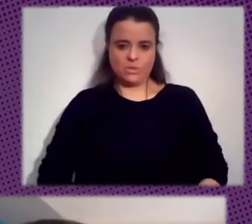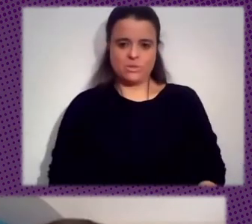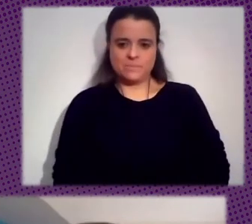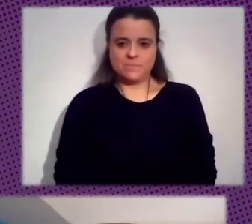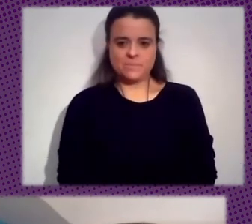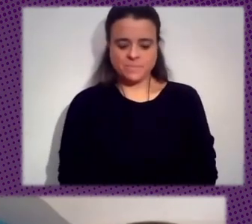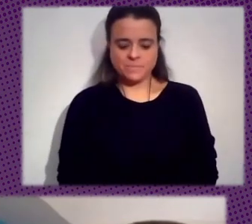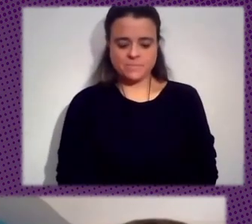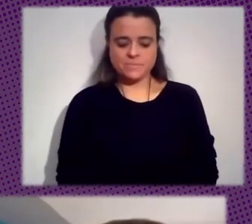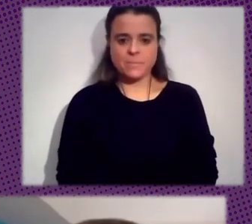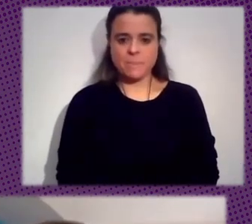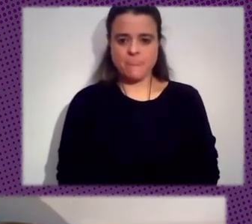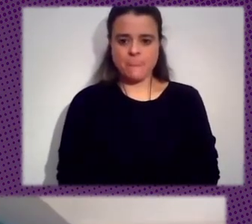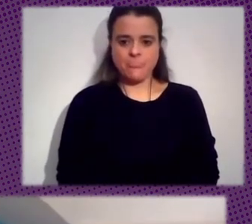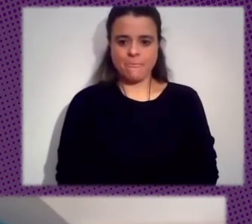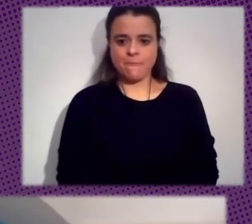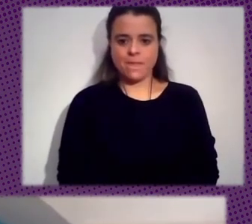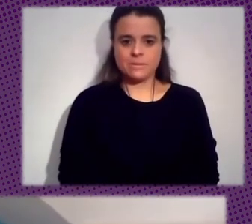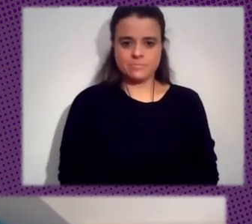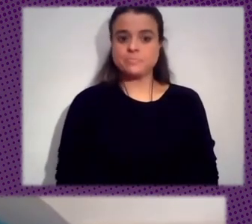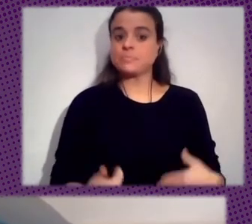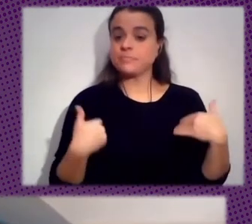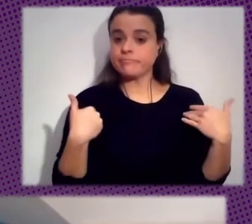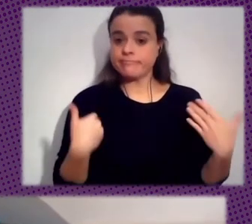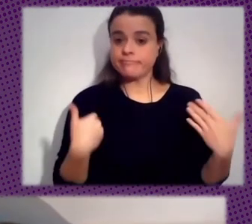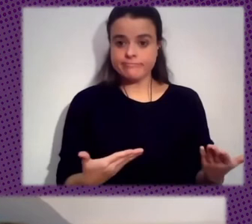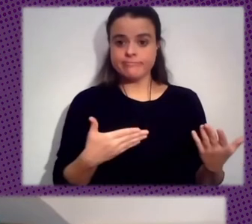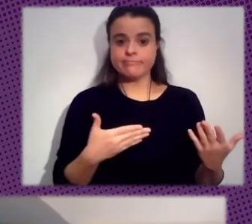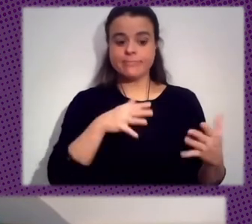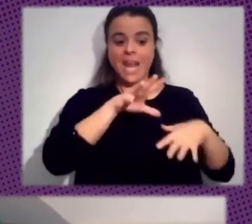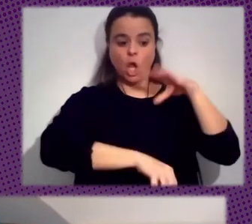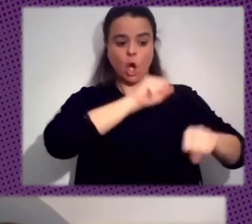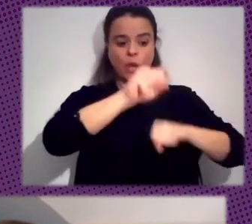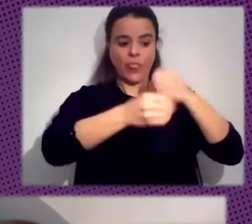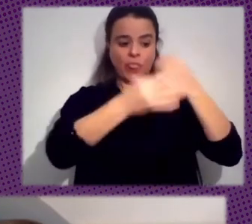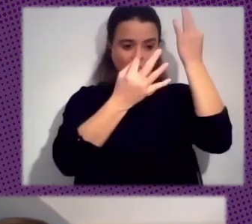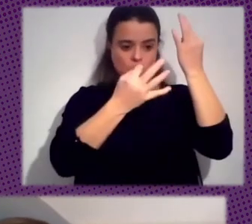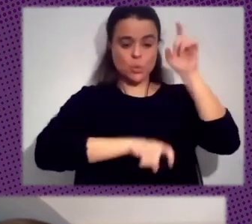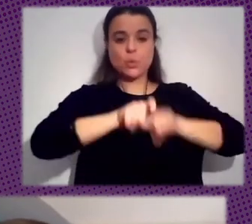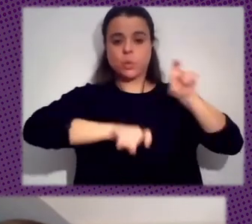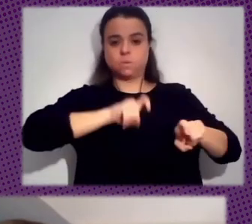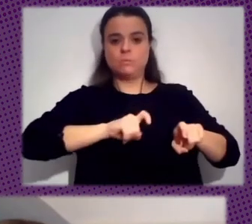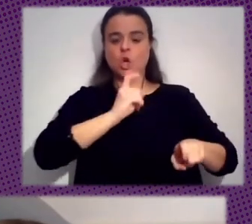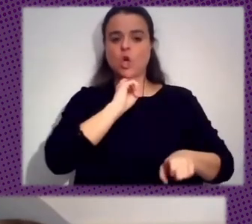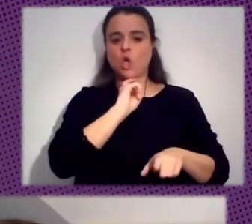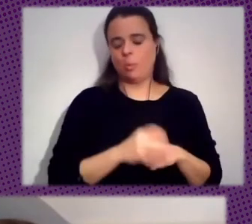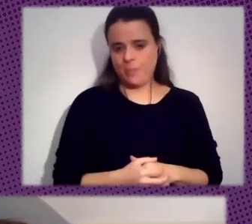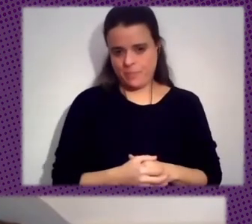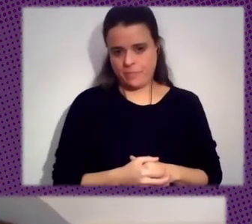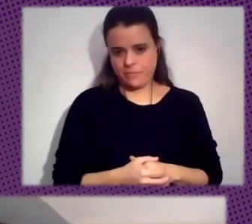¿Cómo Vamos A Descolonizar Los Datos? Bueno Vamos A Tener De Alguna Manera Que